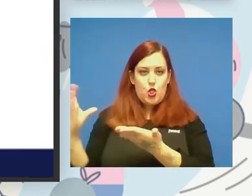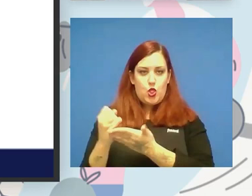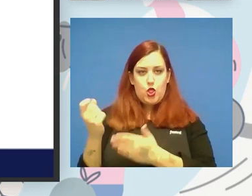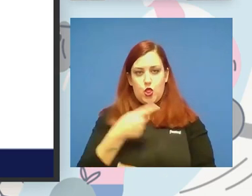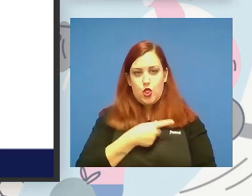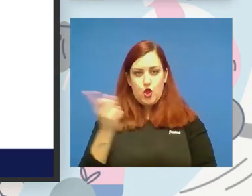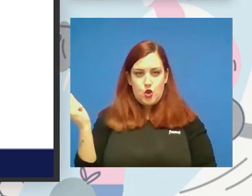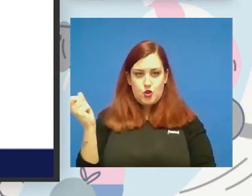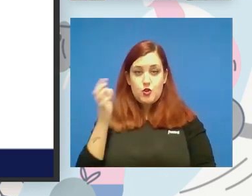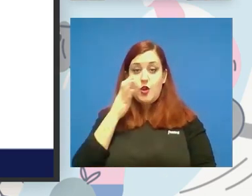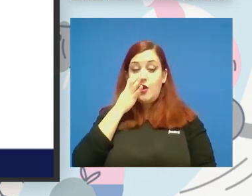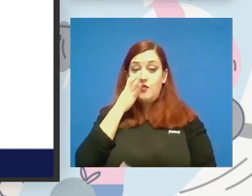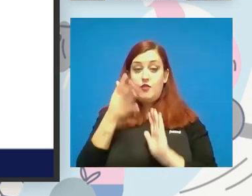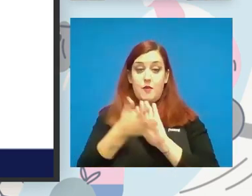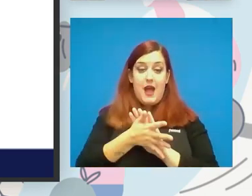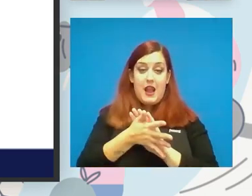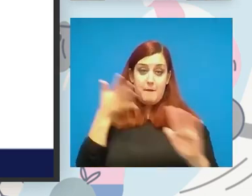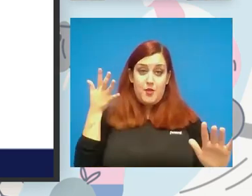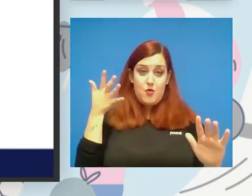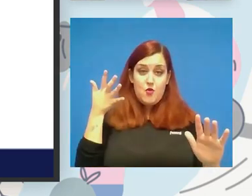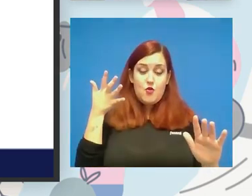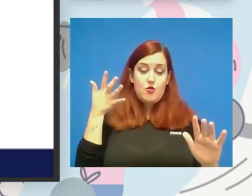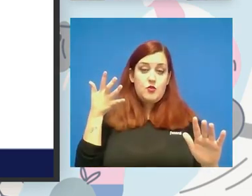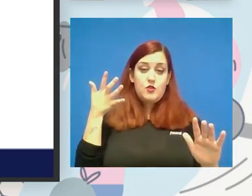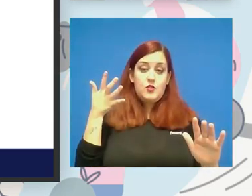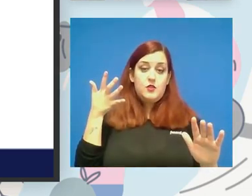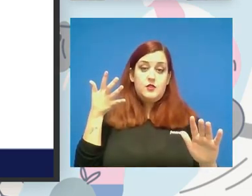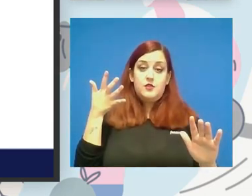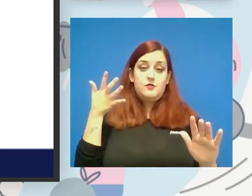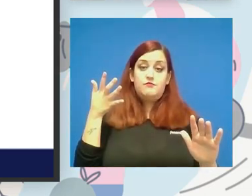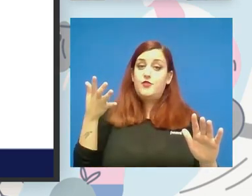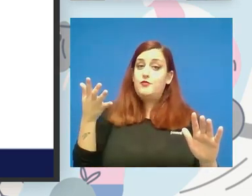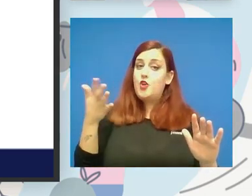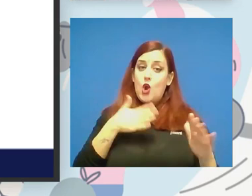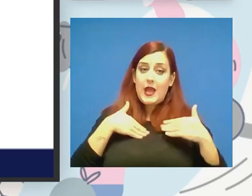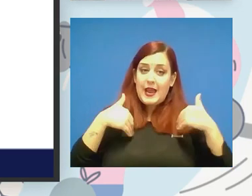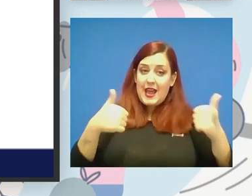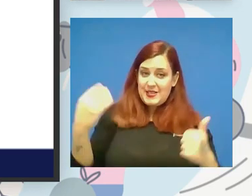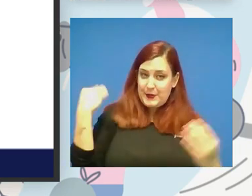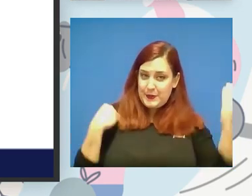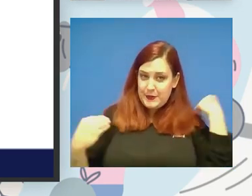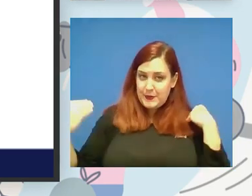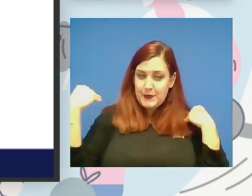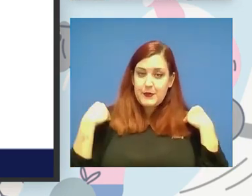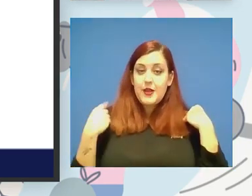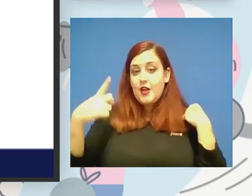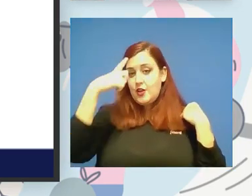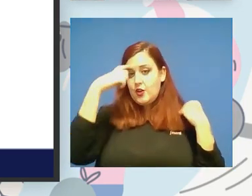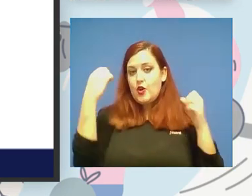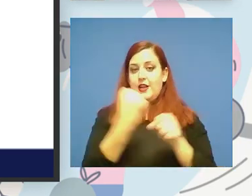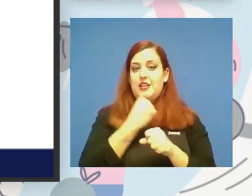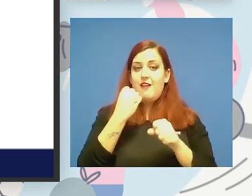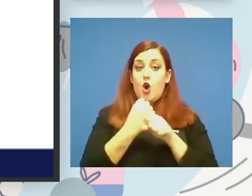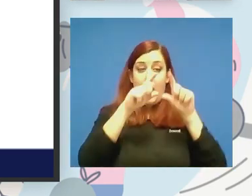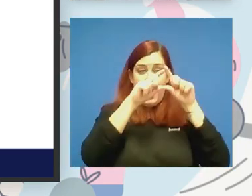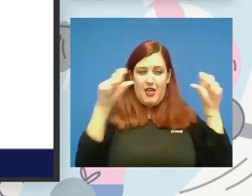esto como va rápido simplemente ponernos a vuestra disposición yo creo que el trabajo que se ha desarrollado con las diferentes entidades